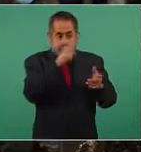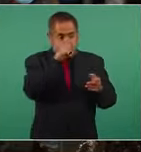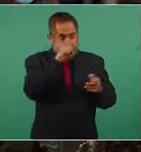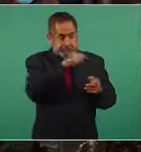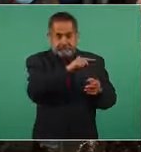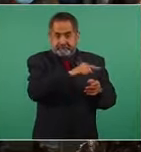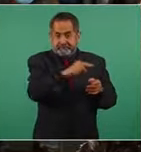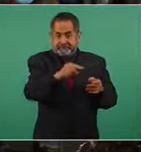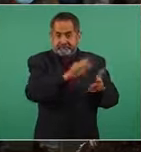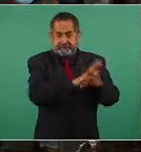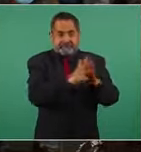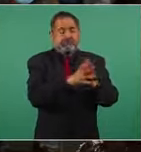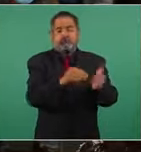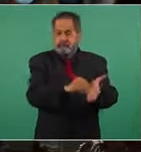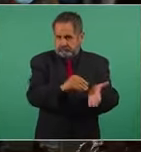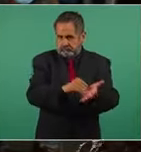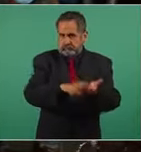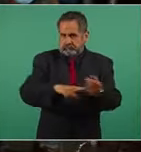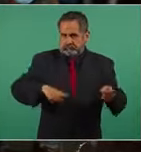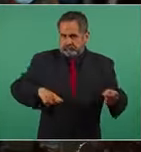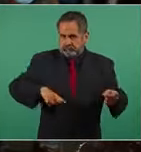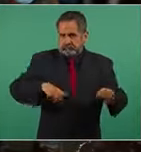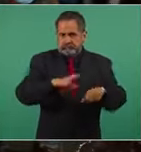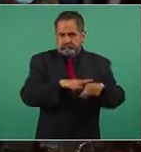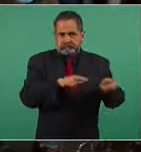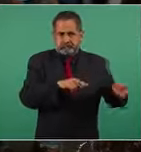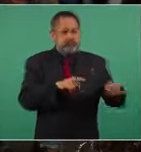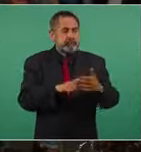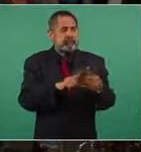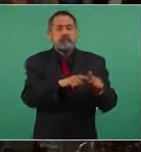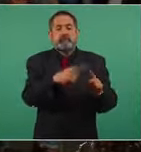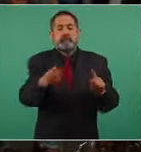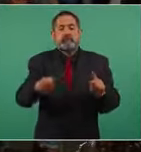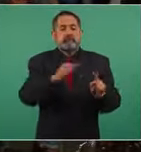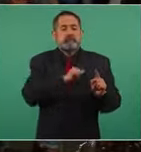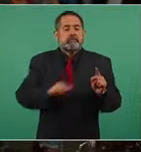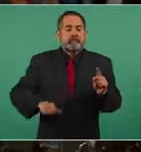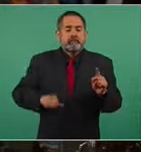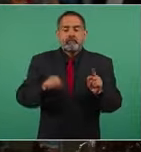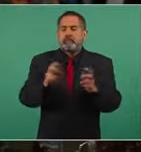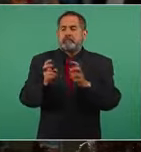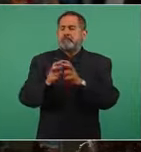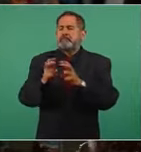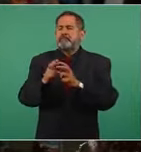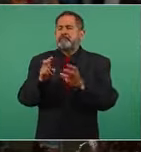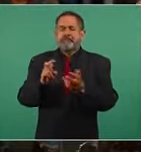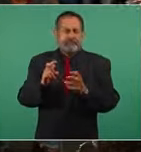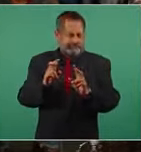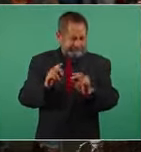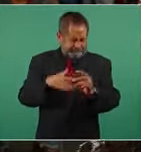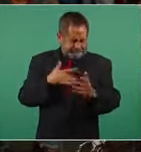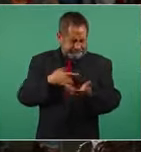gobernador aún en funciones? Hay un alcalde de Tampico, déjeme ver, es